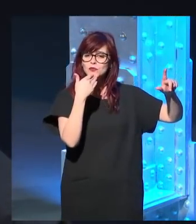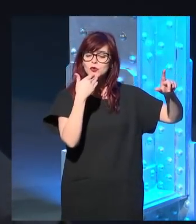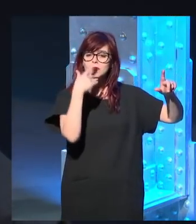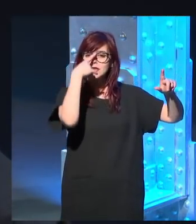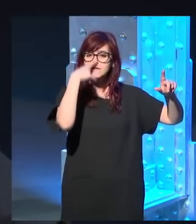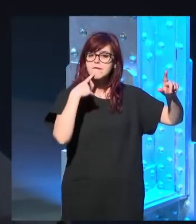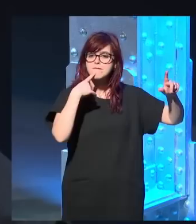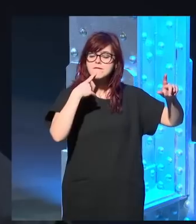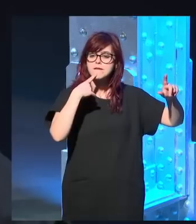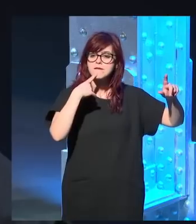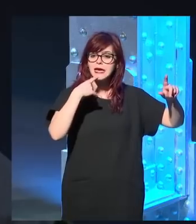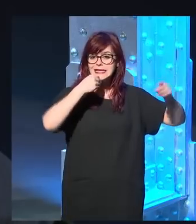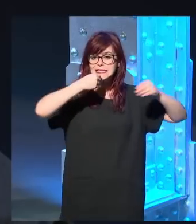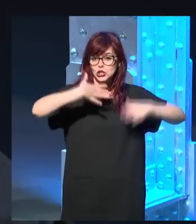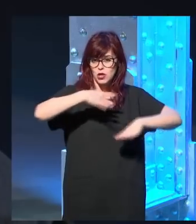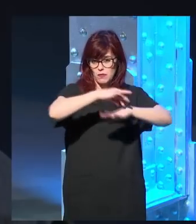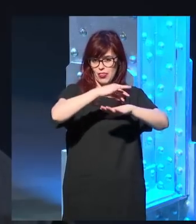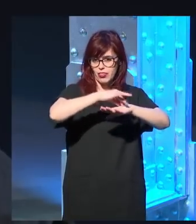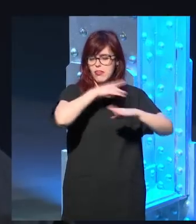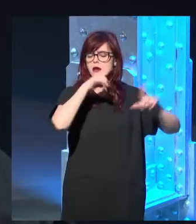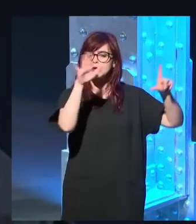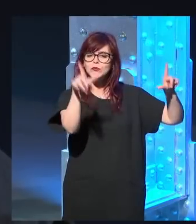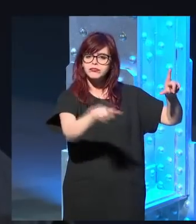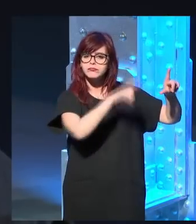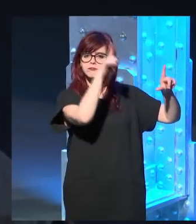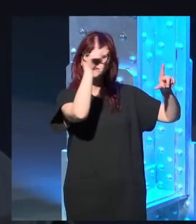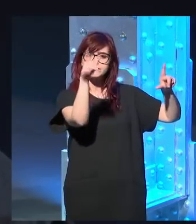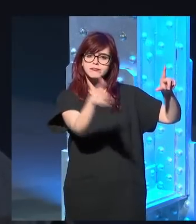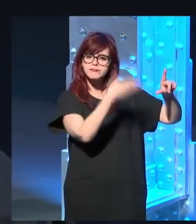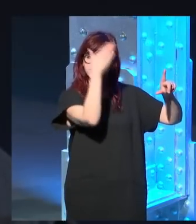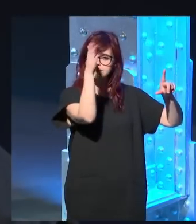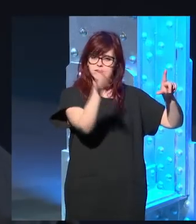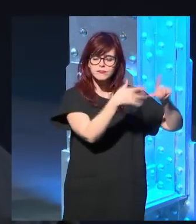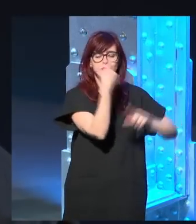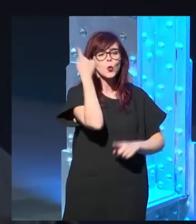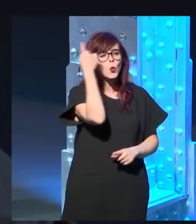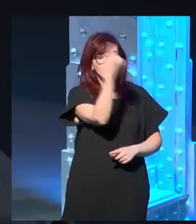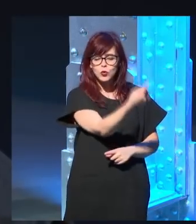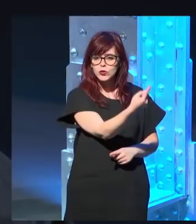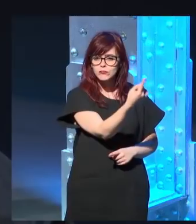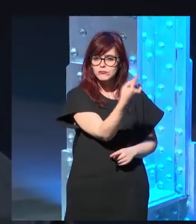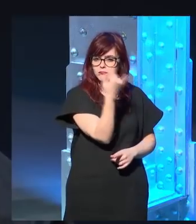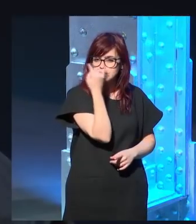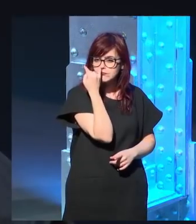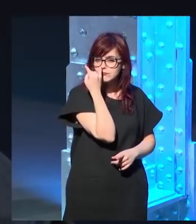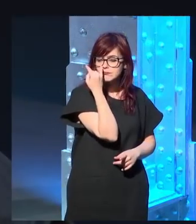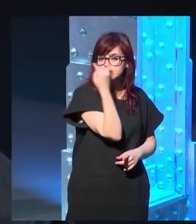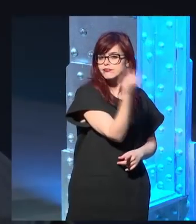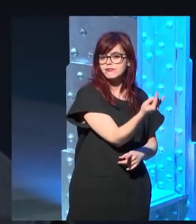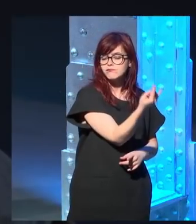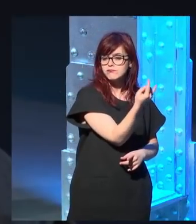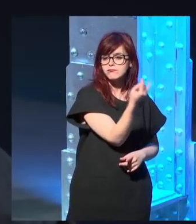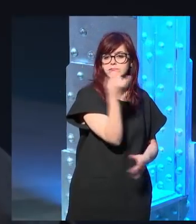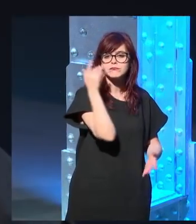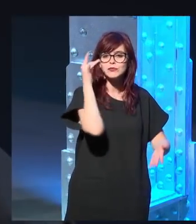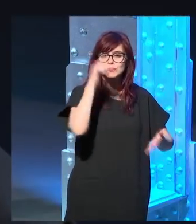momentos de la historia de la medicina y uno de ellos el que me atrajo fue el